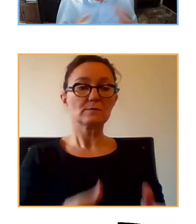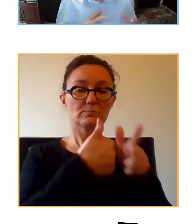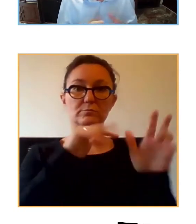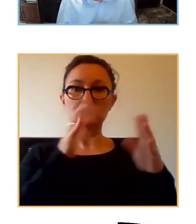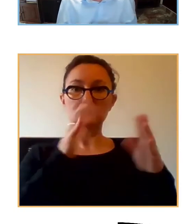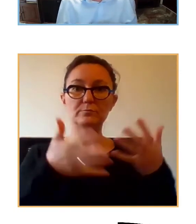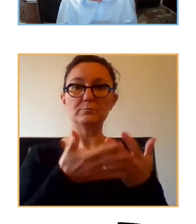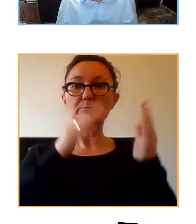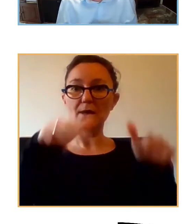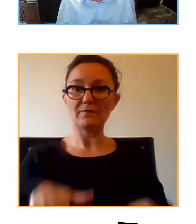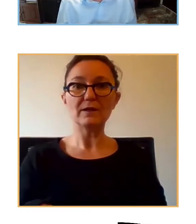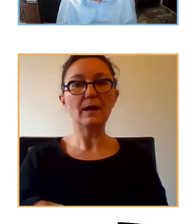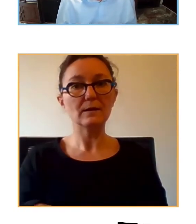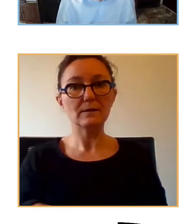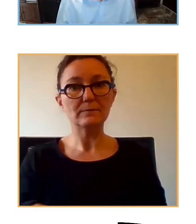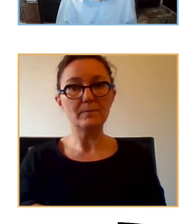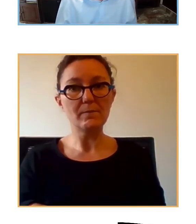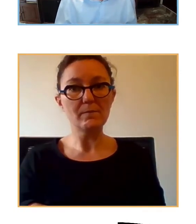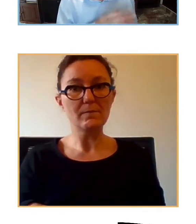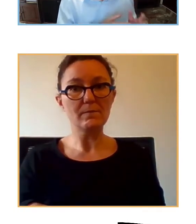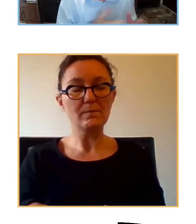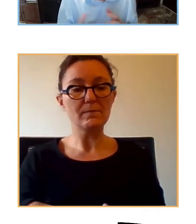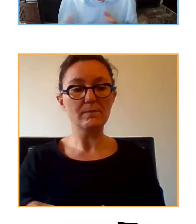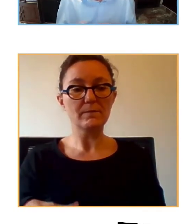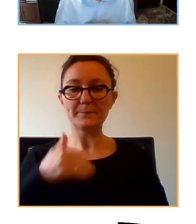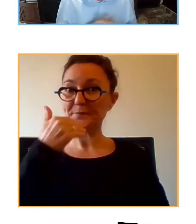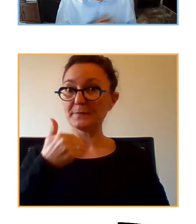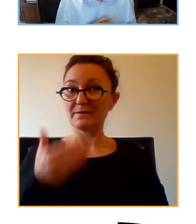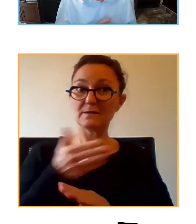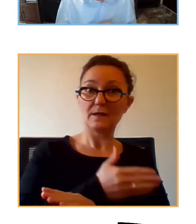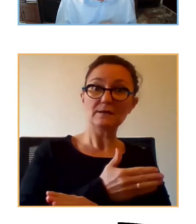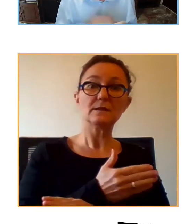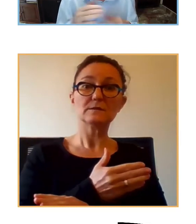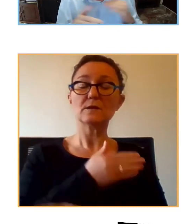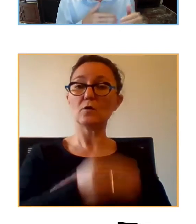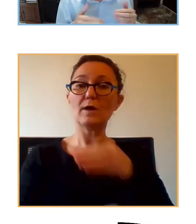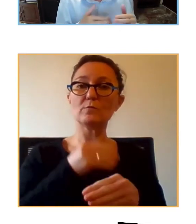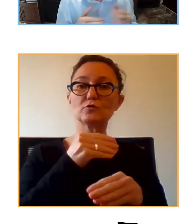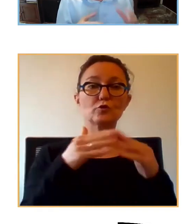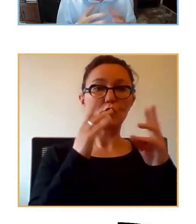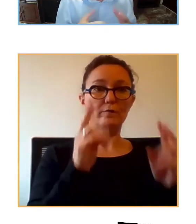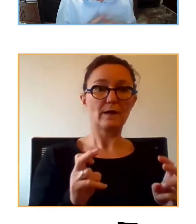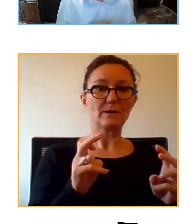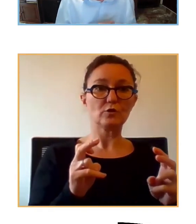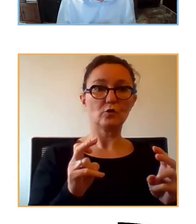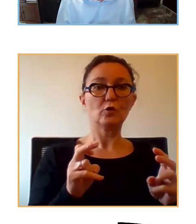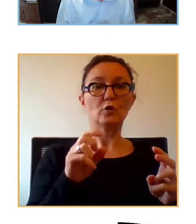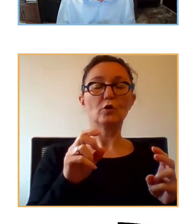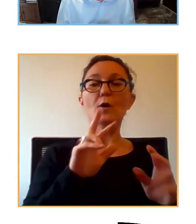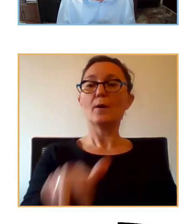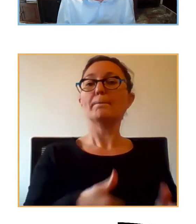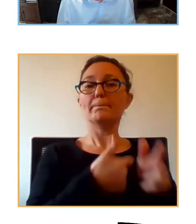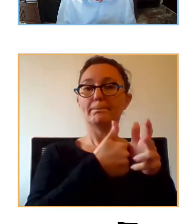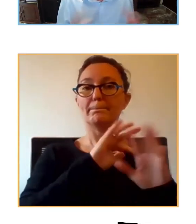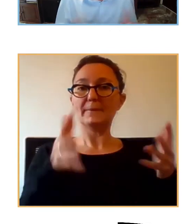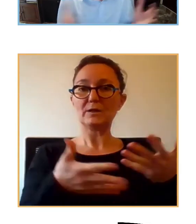funciones prácticamente que hacíamos antes durante el confinamiento de la noche virtual y durante ahora esta etapa en donde no se puede reunir